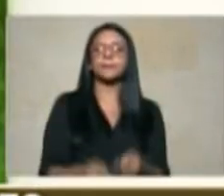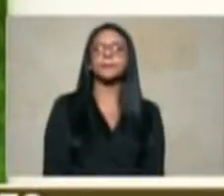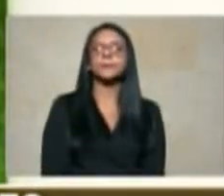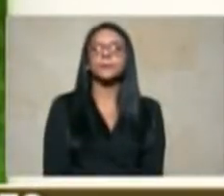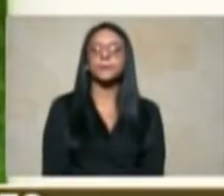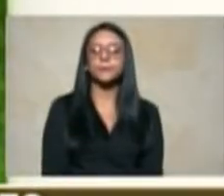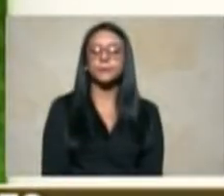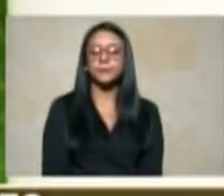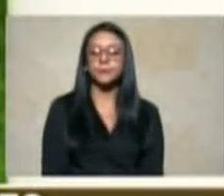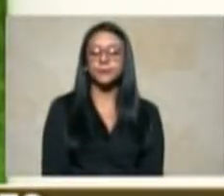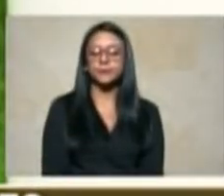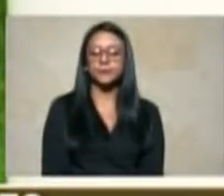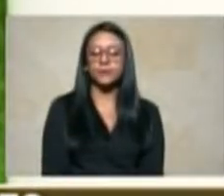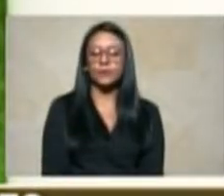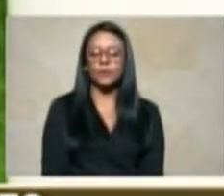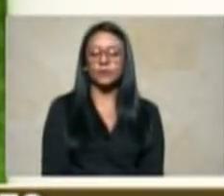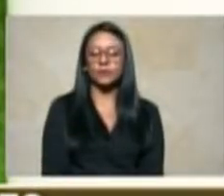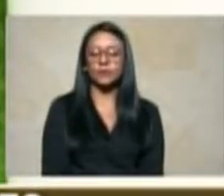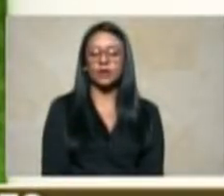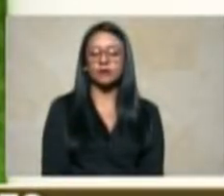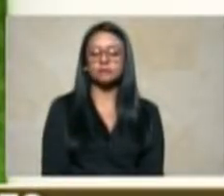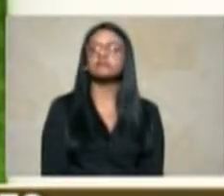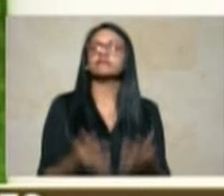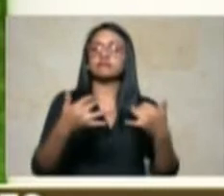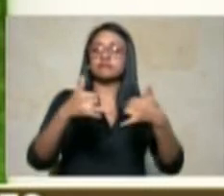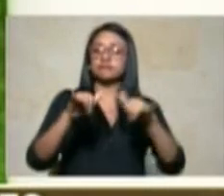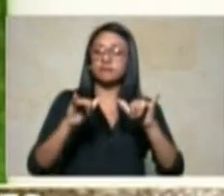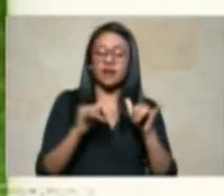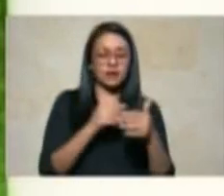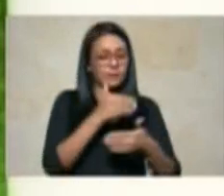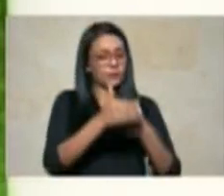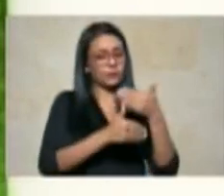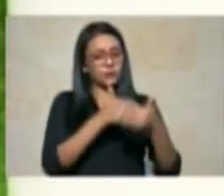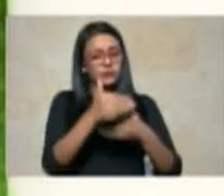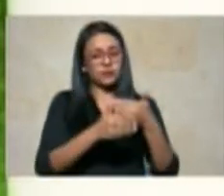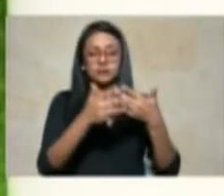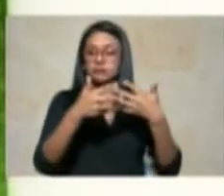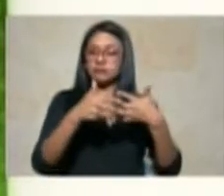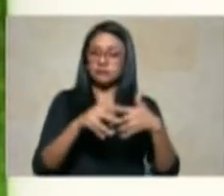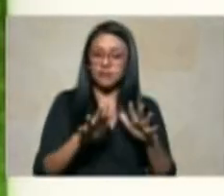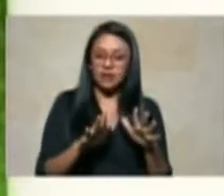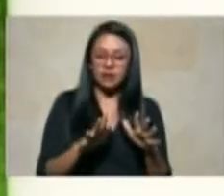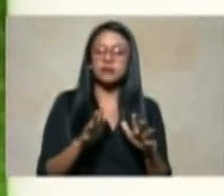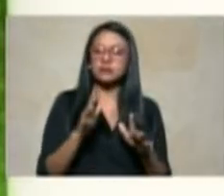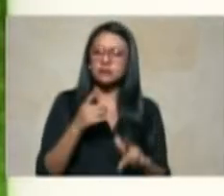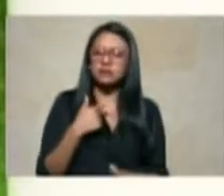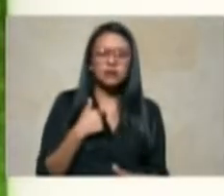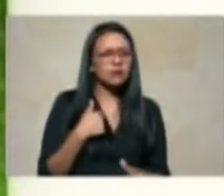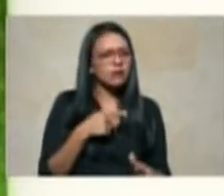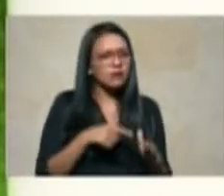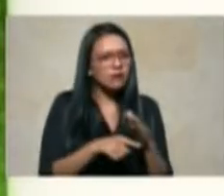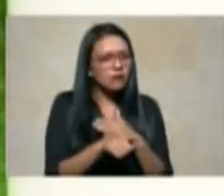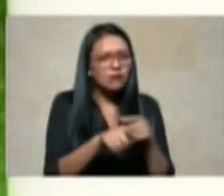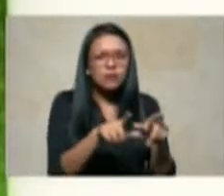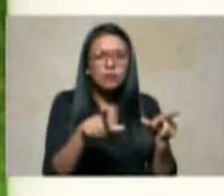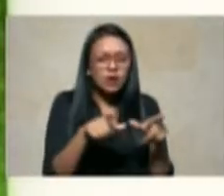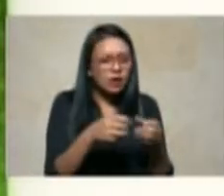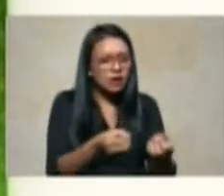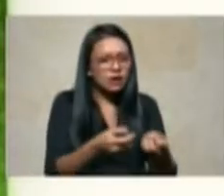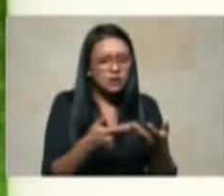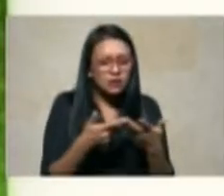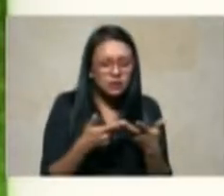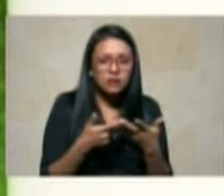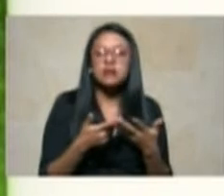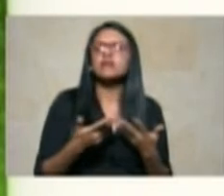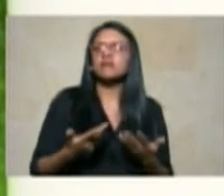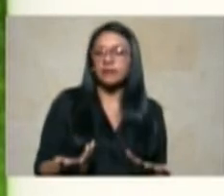ya concluido el proceso entré y me entregaron en fallo entonces ya me di cuenta